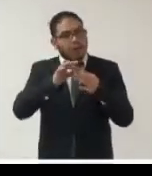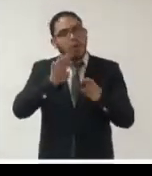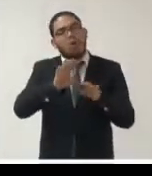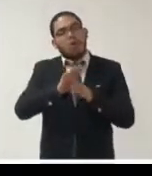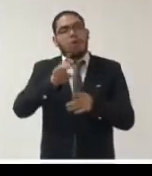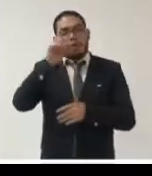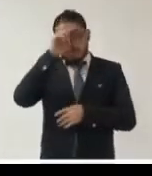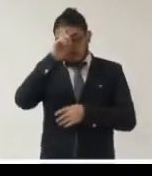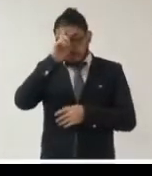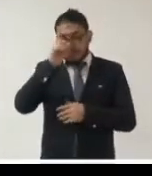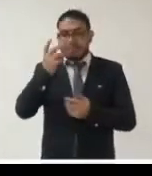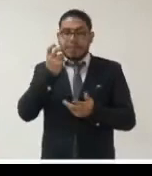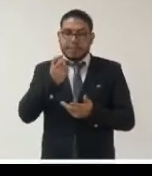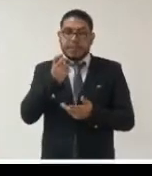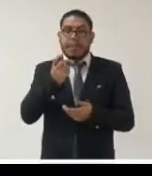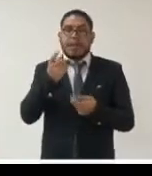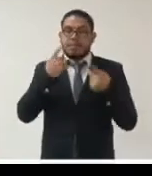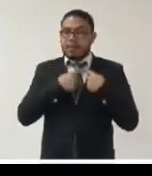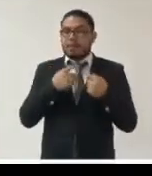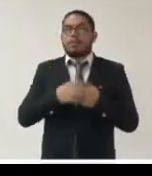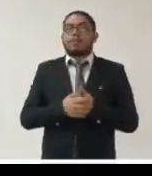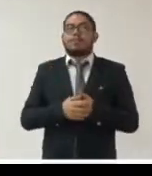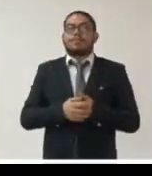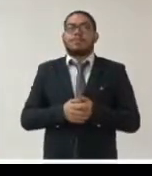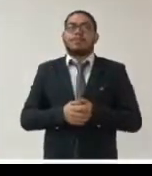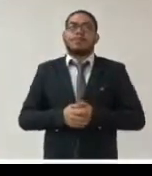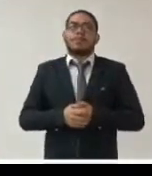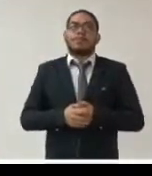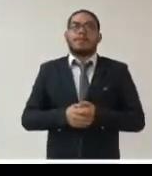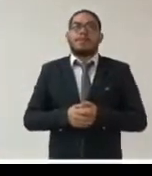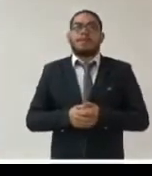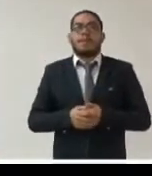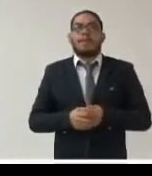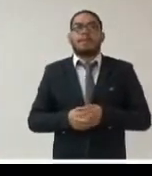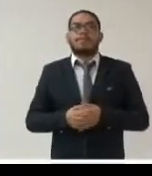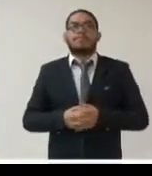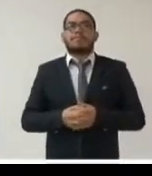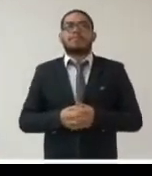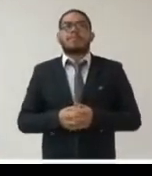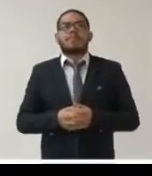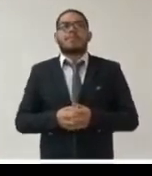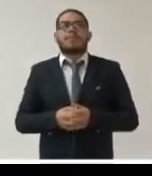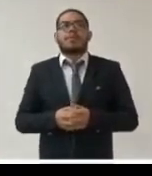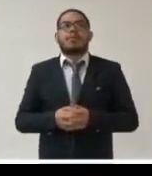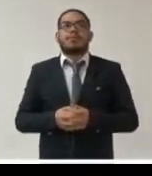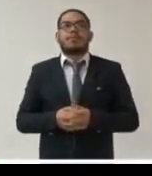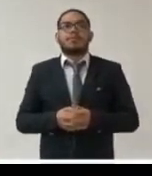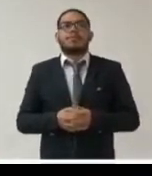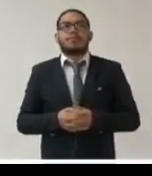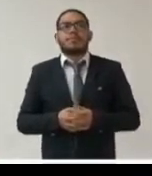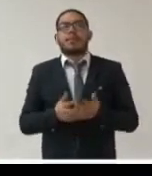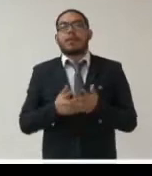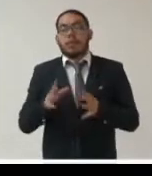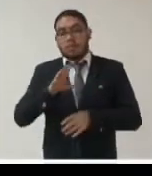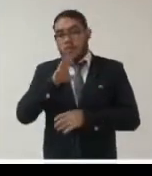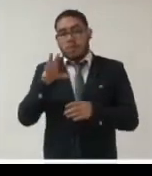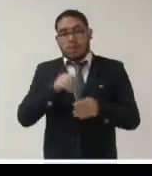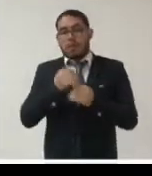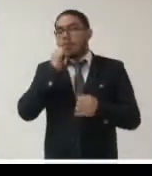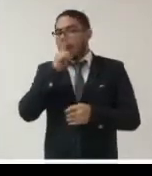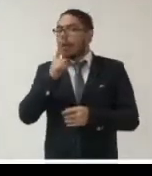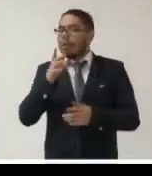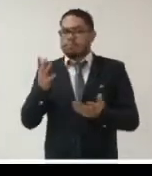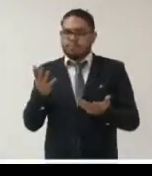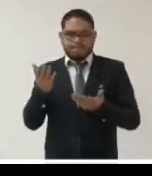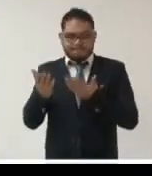los sujetos obligados en esta situación extraordinaria por supuesto que todo con base en la ley con